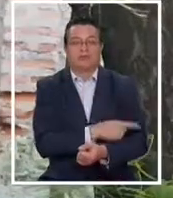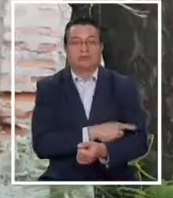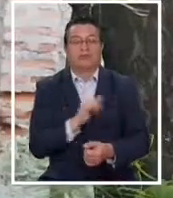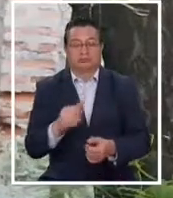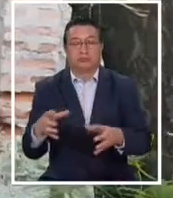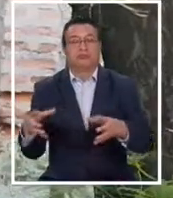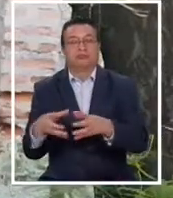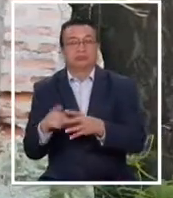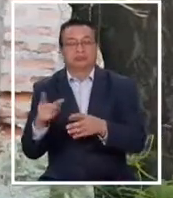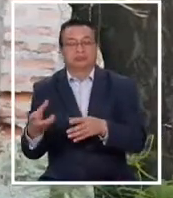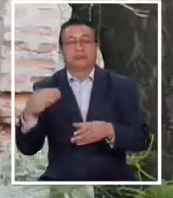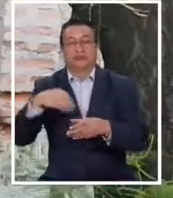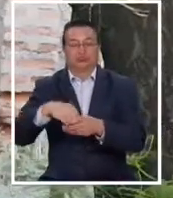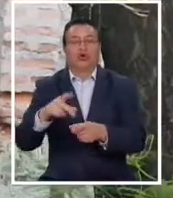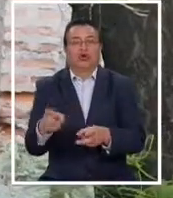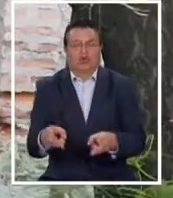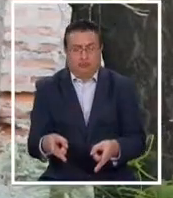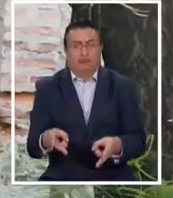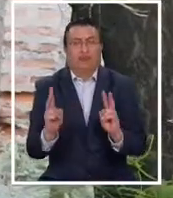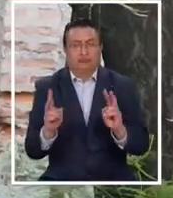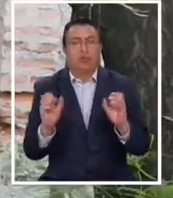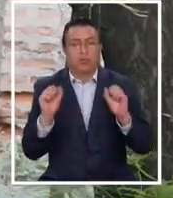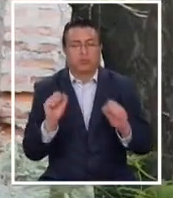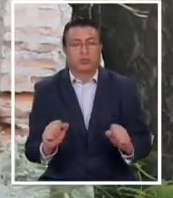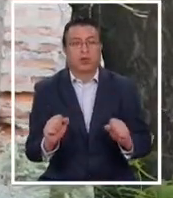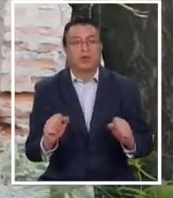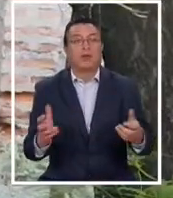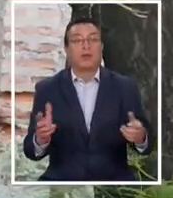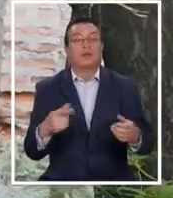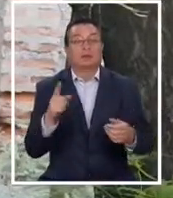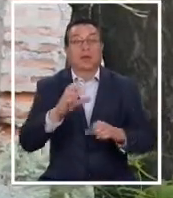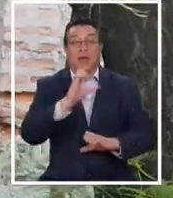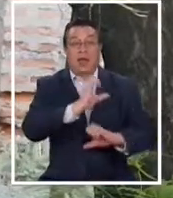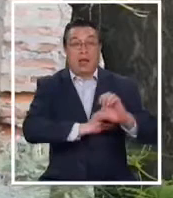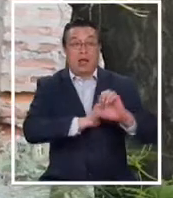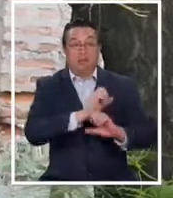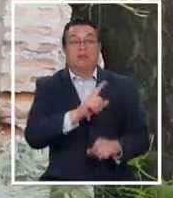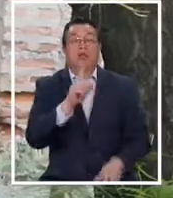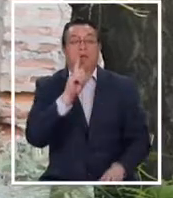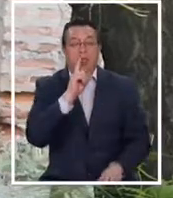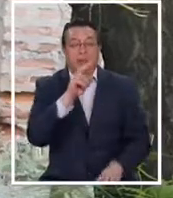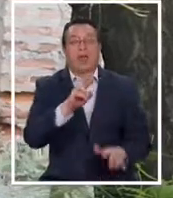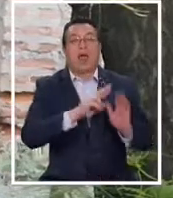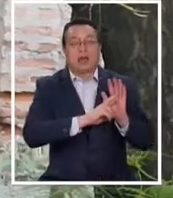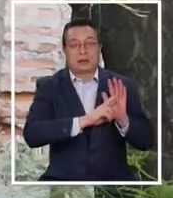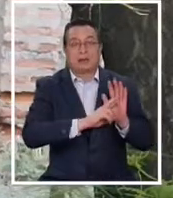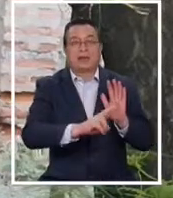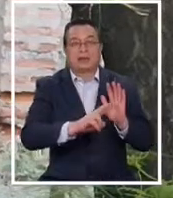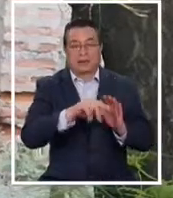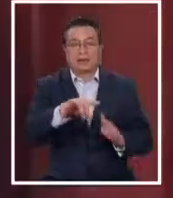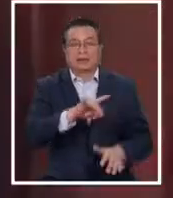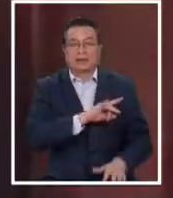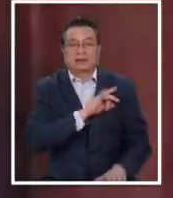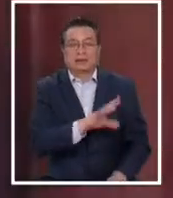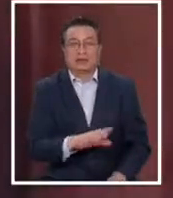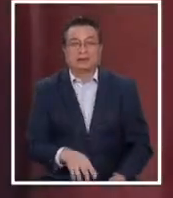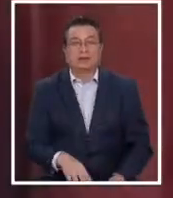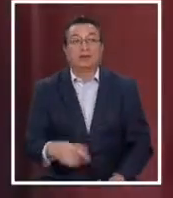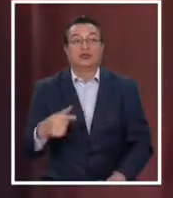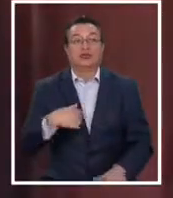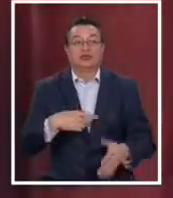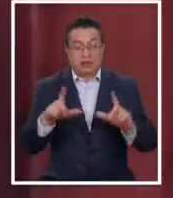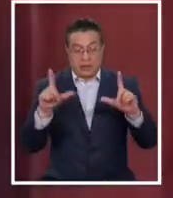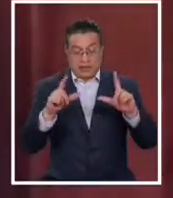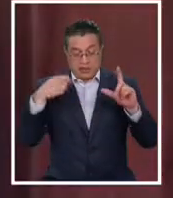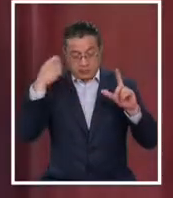jurisdicción en la medida de que la empresa tiene representantes en el país. Yo borraba